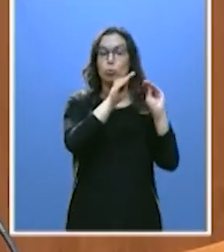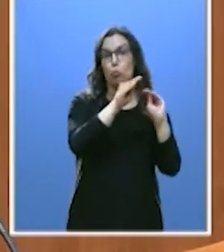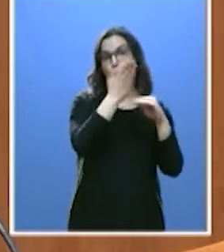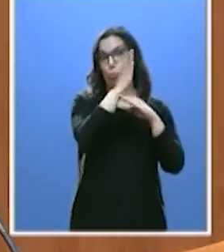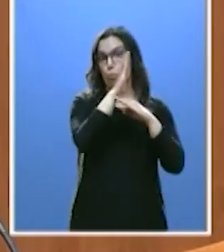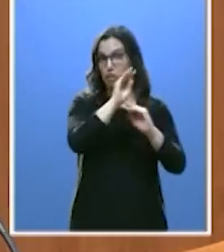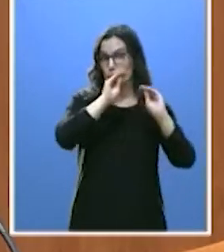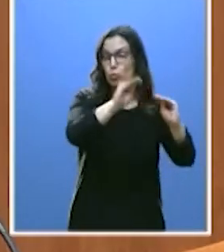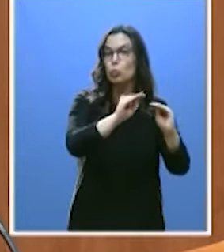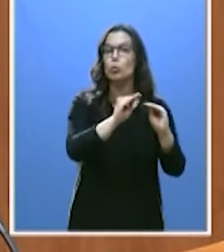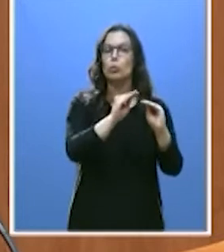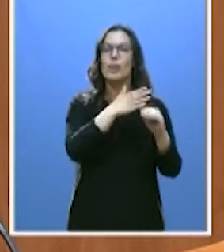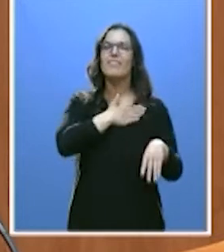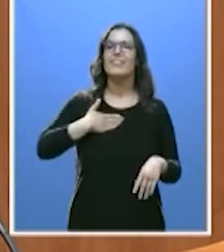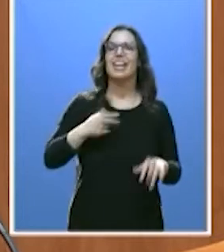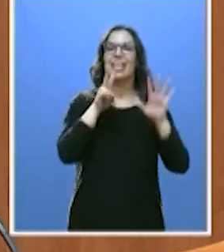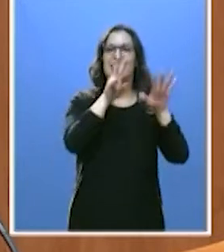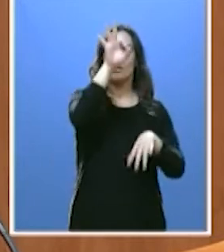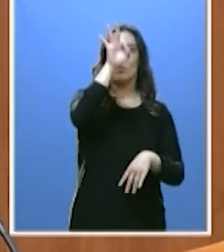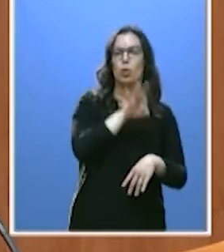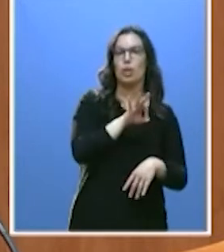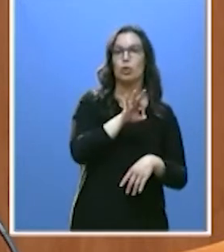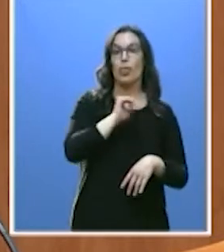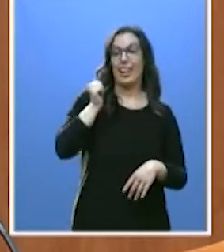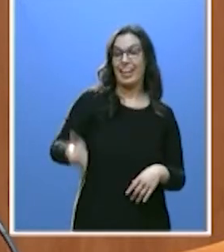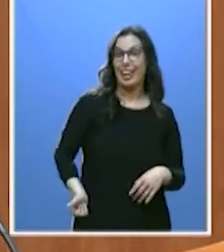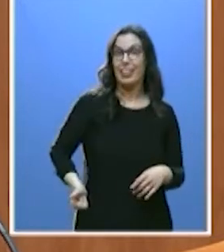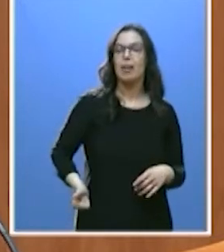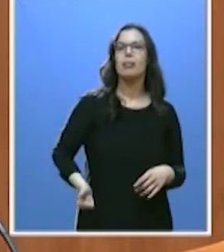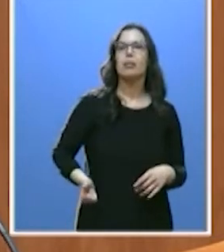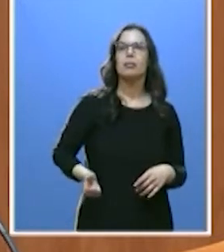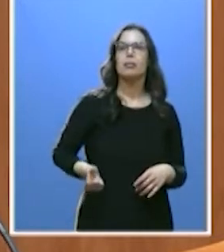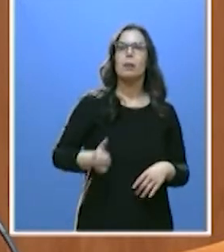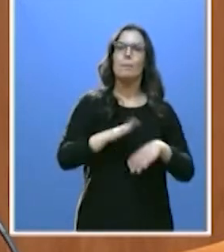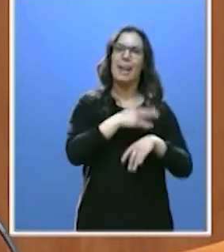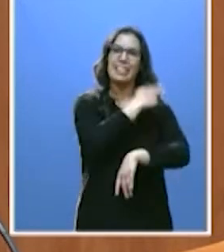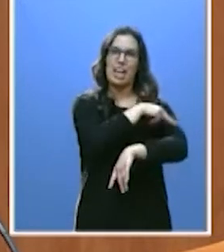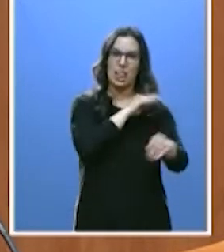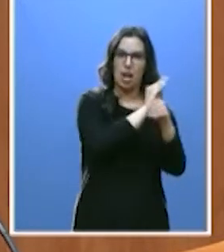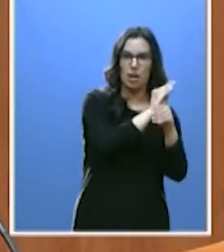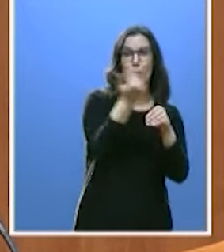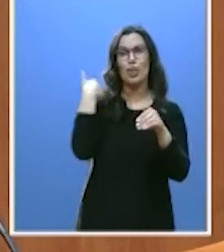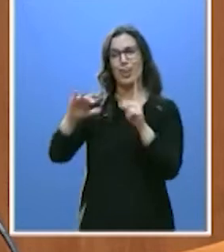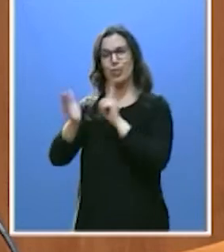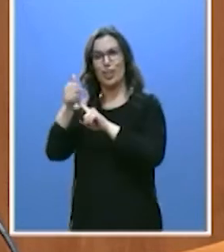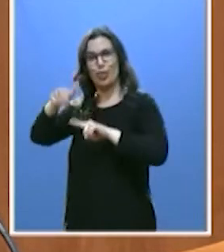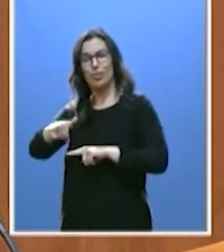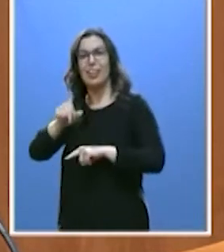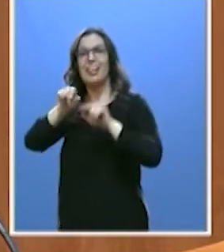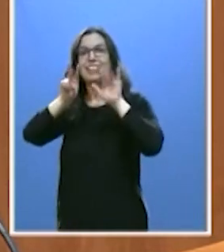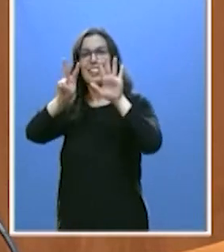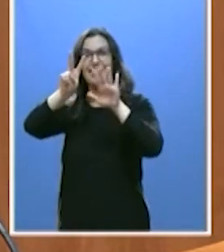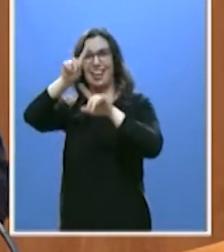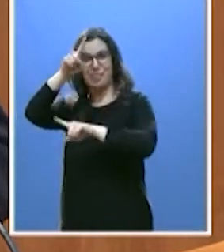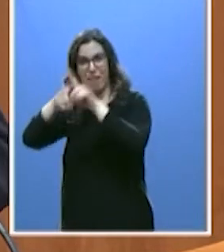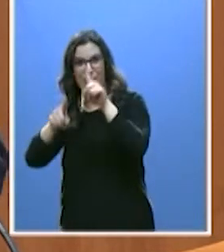llegar al 7% del PIB en sanidad. Nosotros ya estamos en el 7 y medio. Política o propaganda. Eso